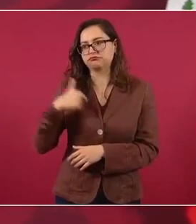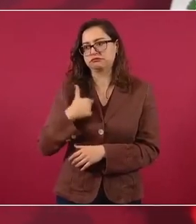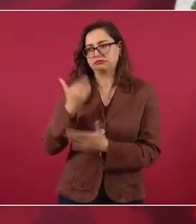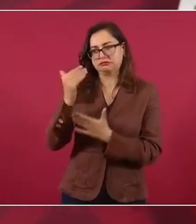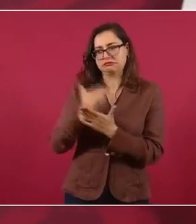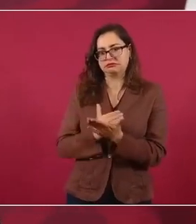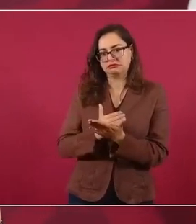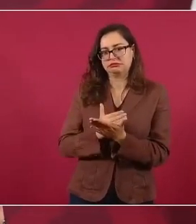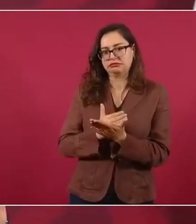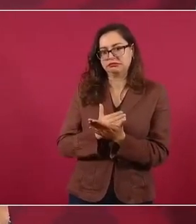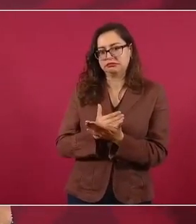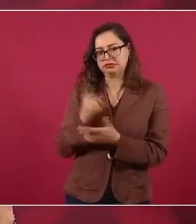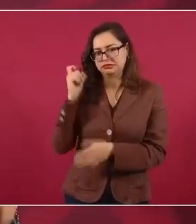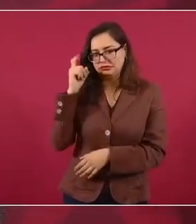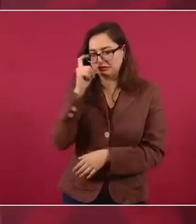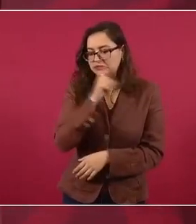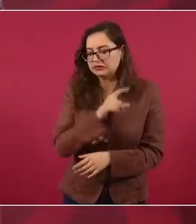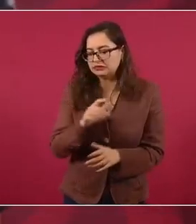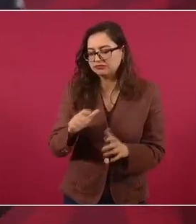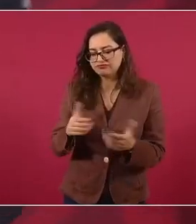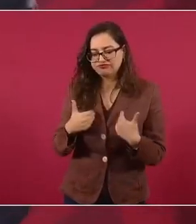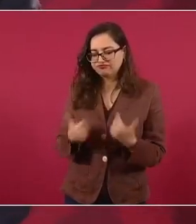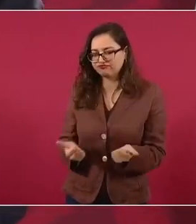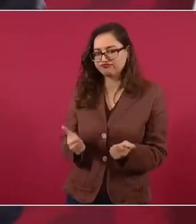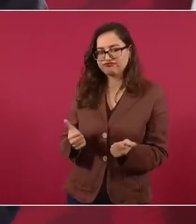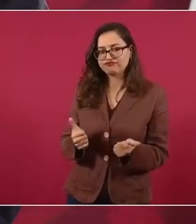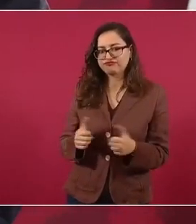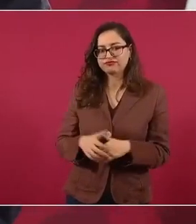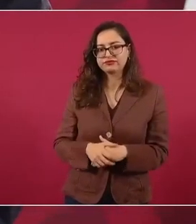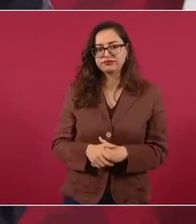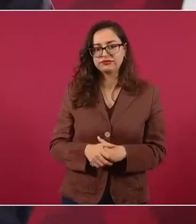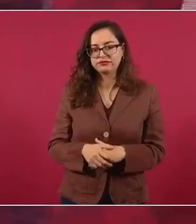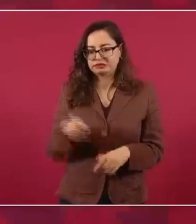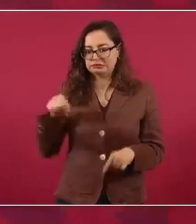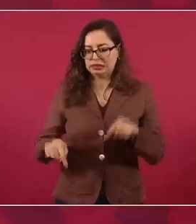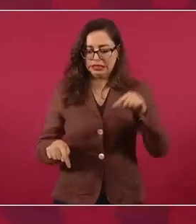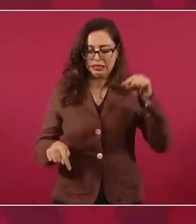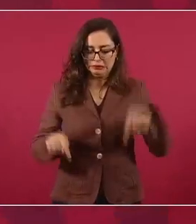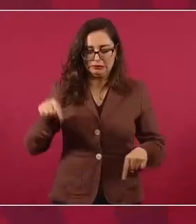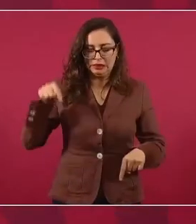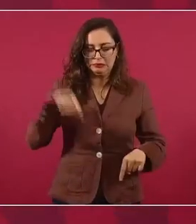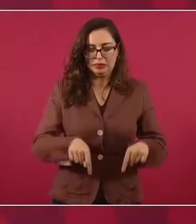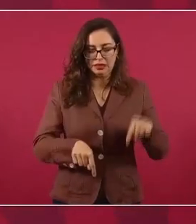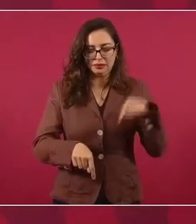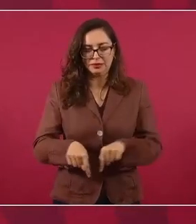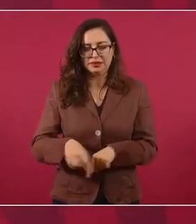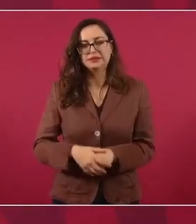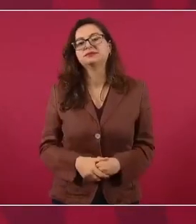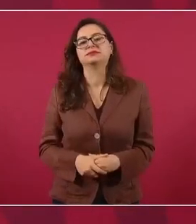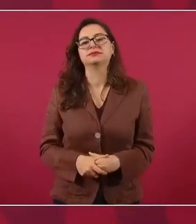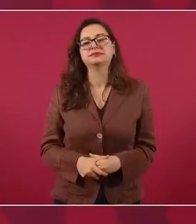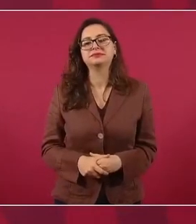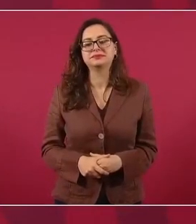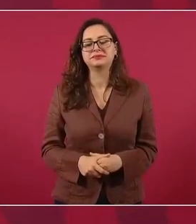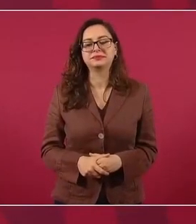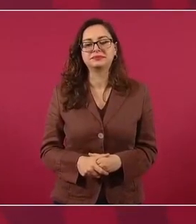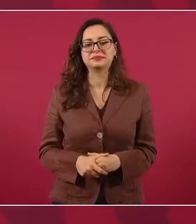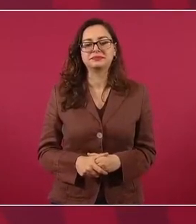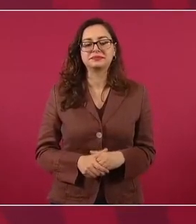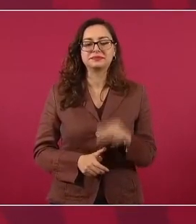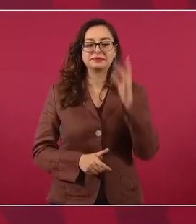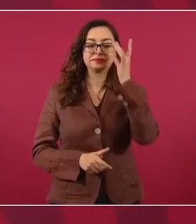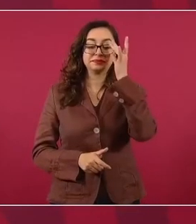A mí me cuesta más trabajo, además a mí se me